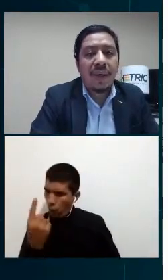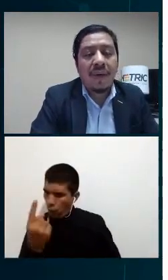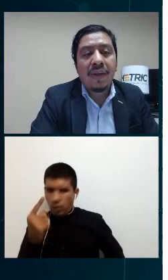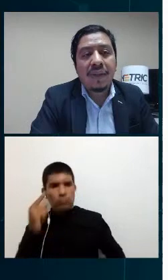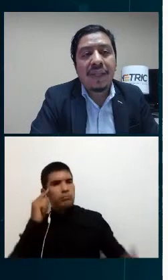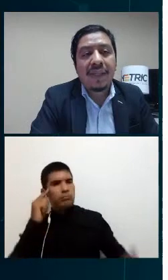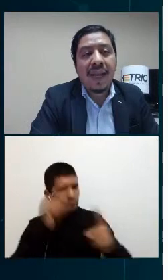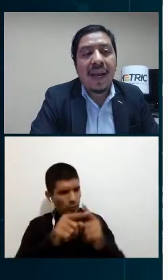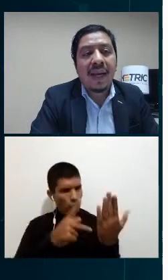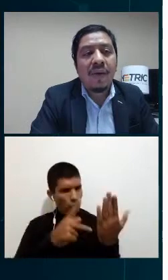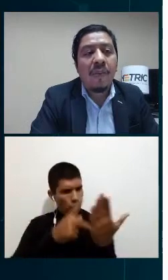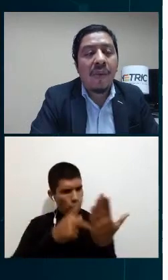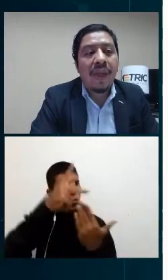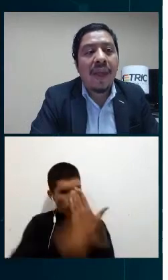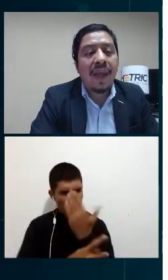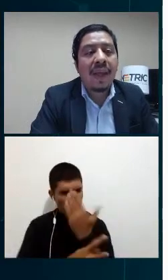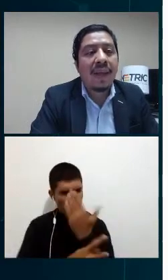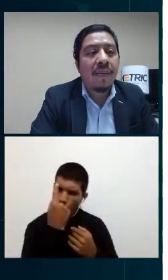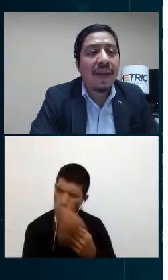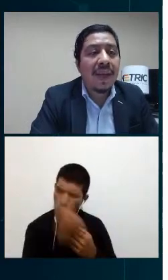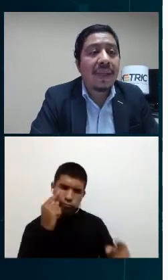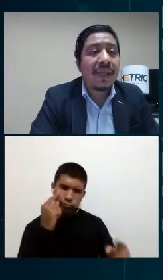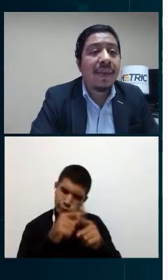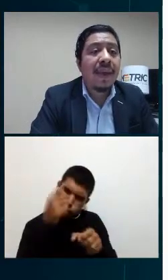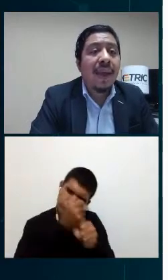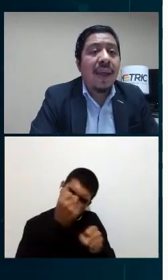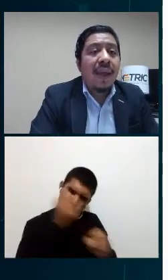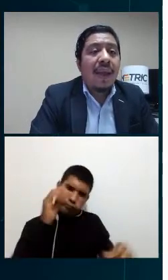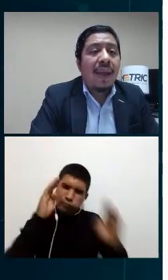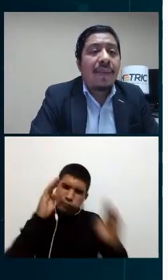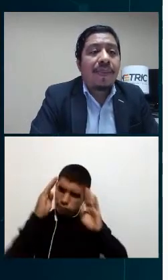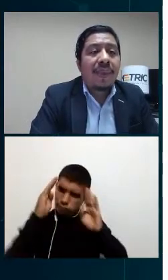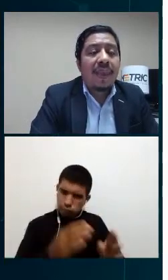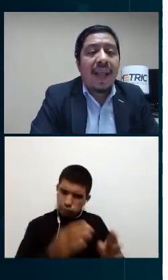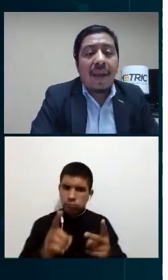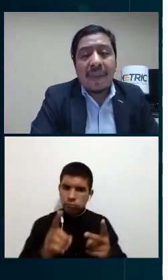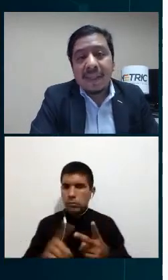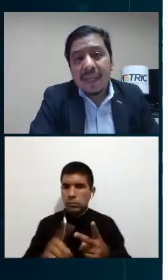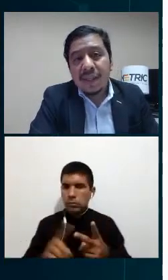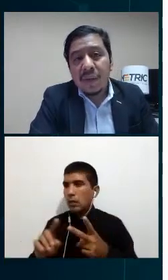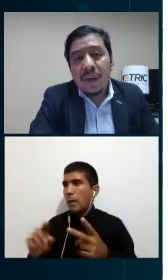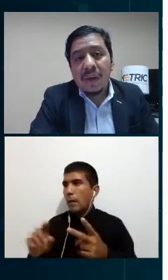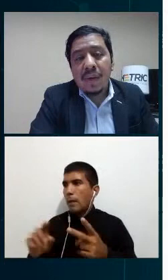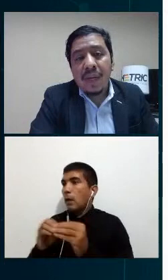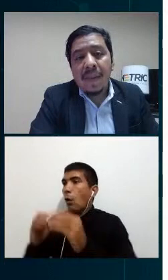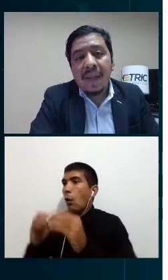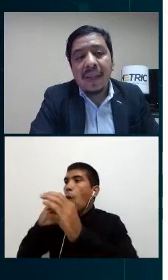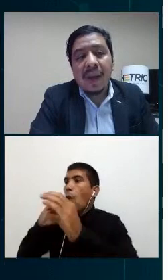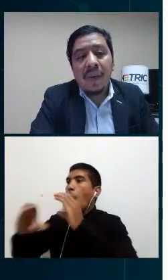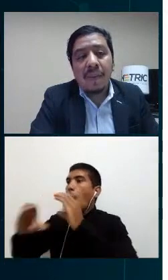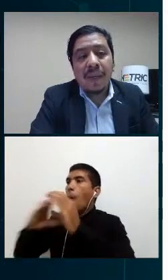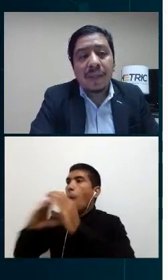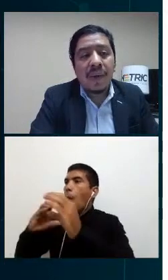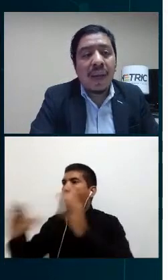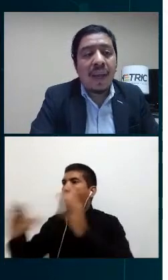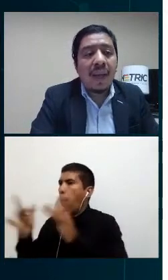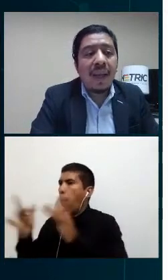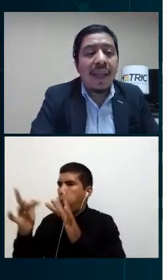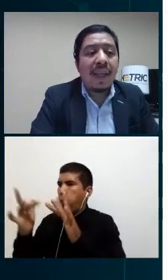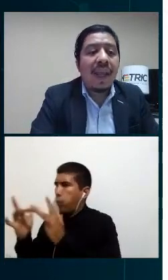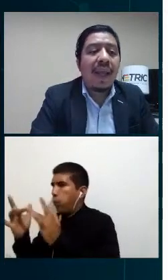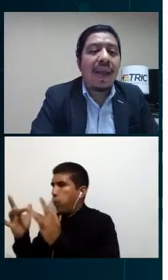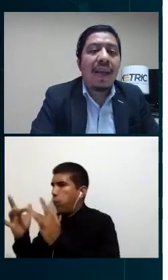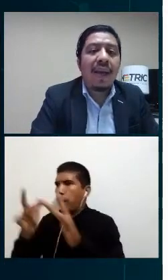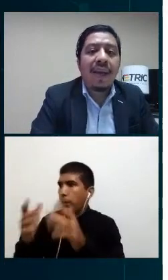comunicación que cuando se instalaran no podían comunicarse la capacitación únicamente a una persona